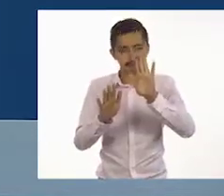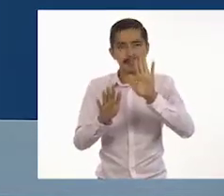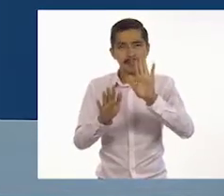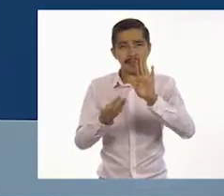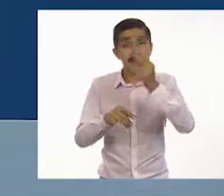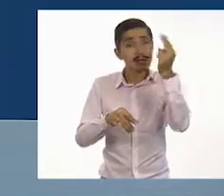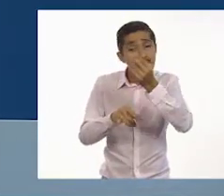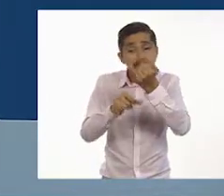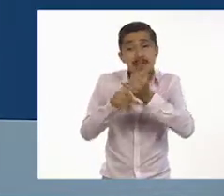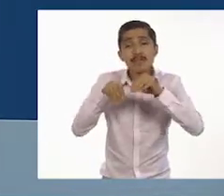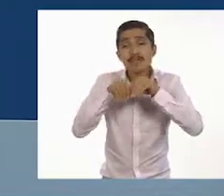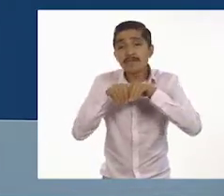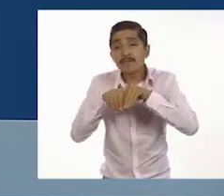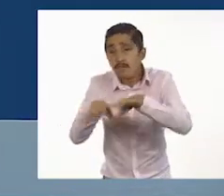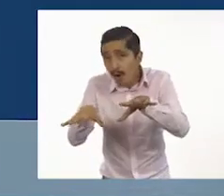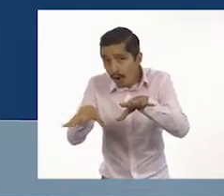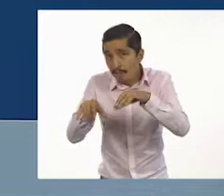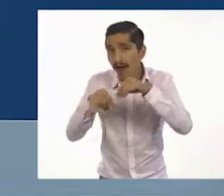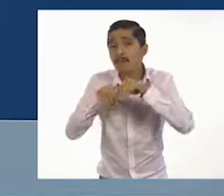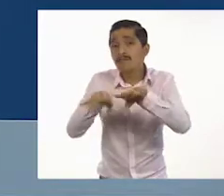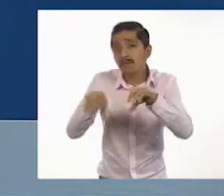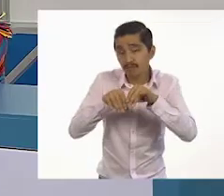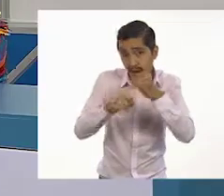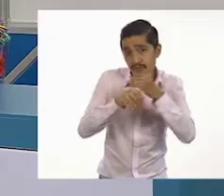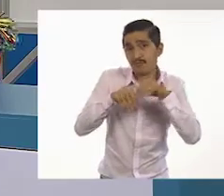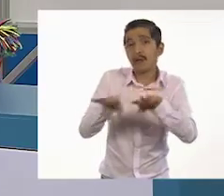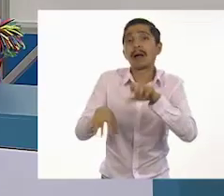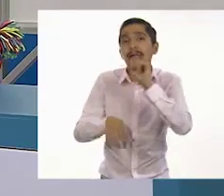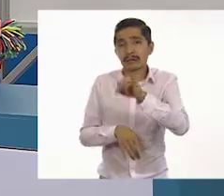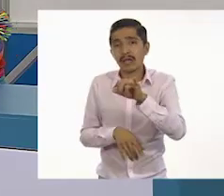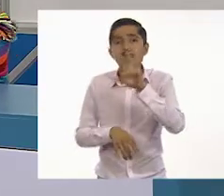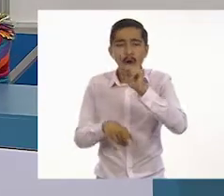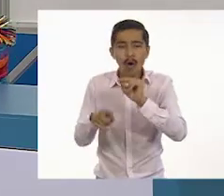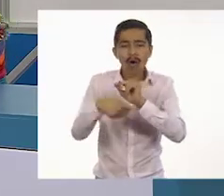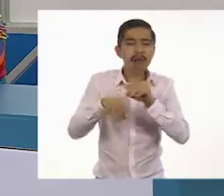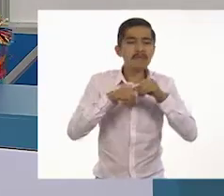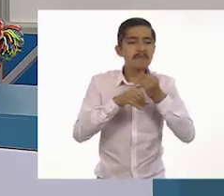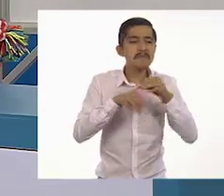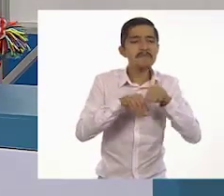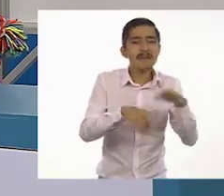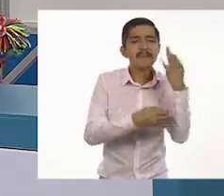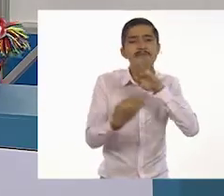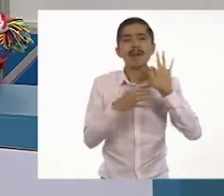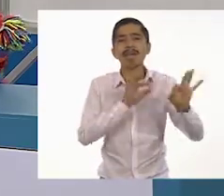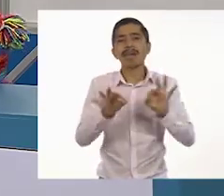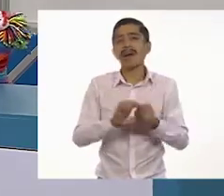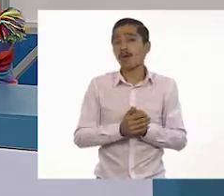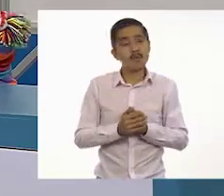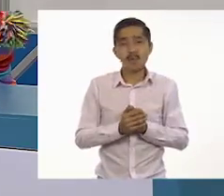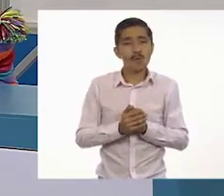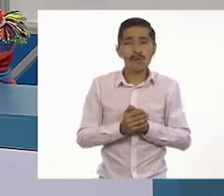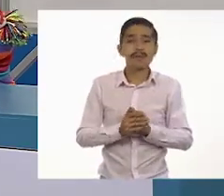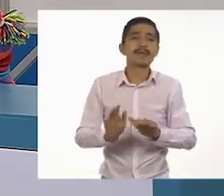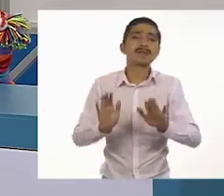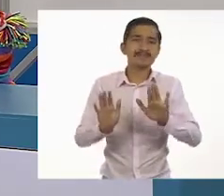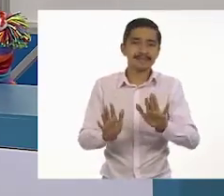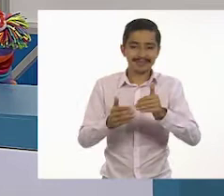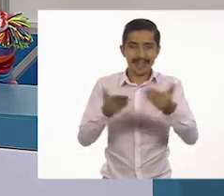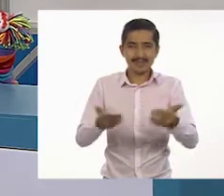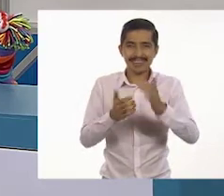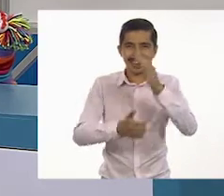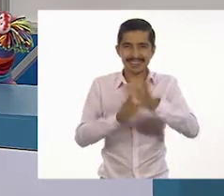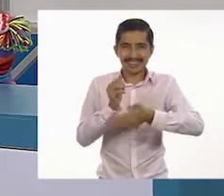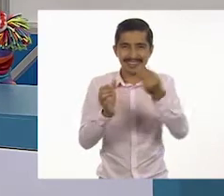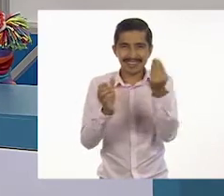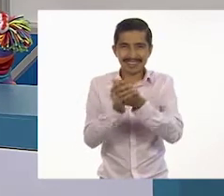informar y no desinformar. Muy bien, Muy bien dicho, Tom. Ahora, para ir cerrando la clase de hoy,